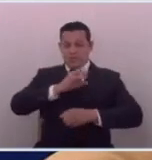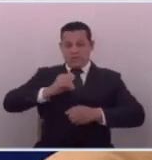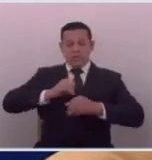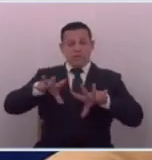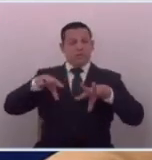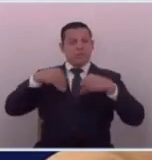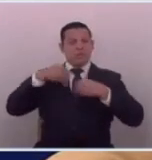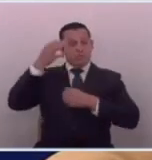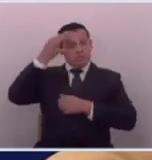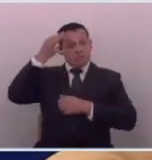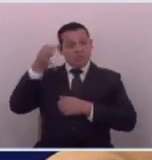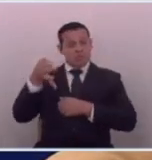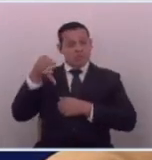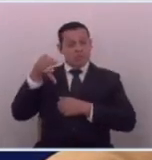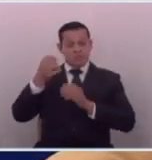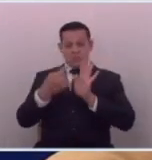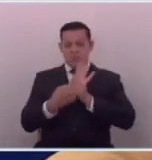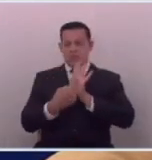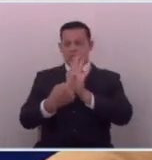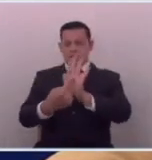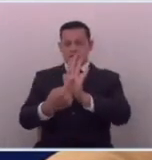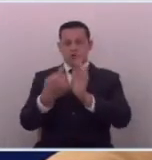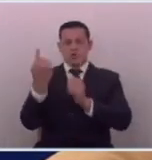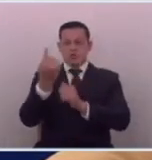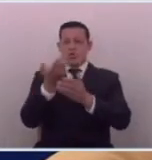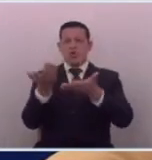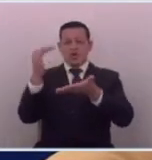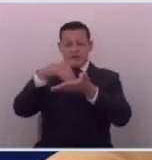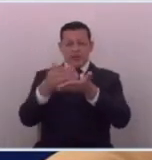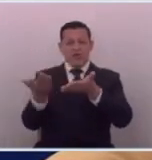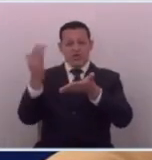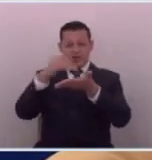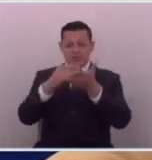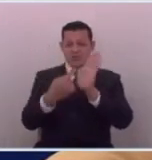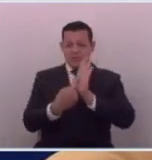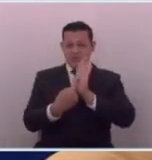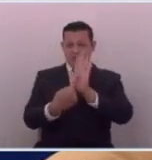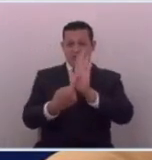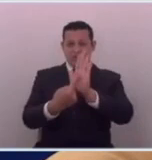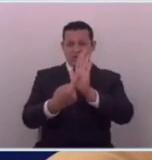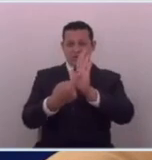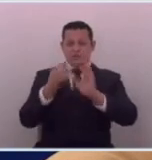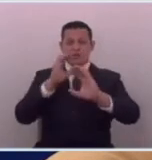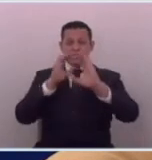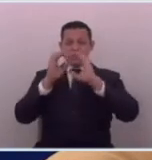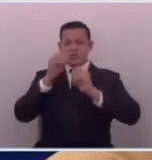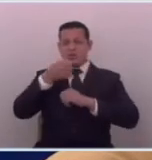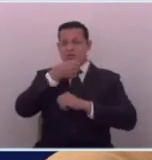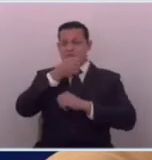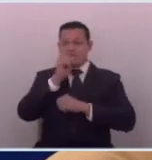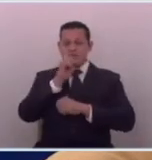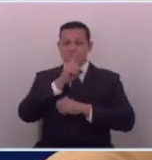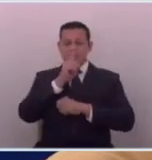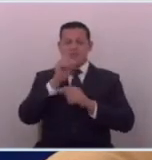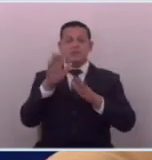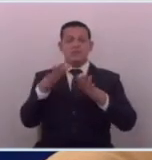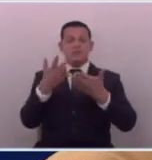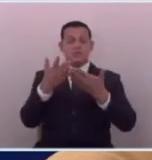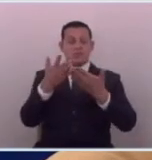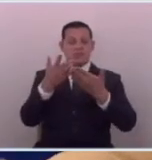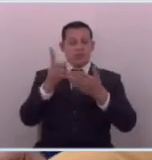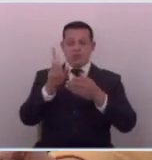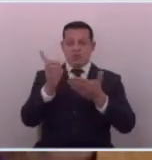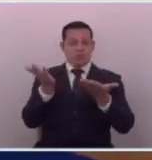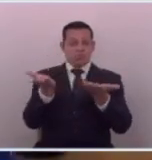creer y es que han demostrado una y otra vez con esos pseudo periodistas que lo que menos